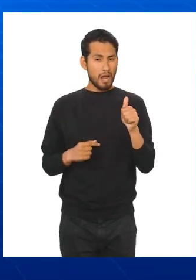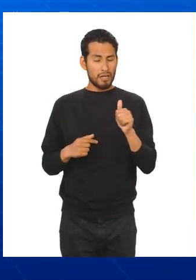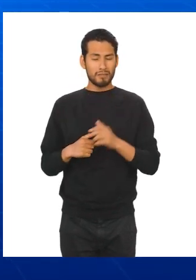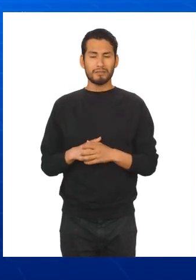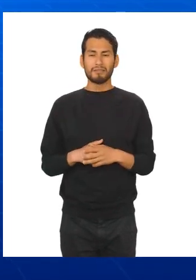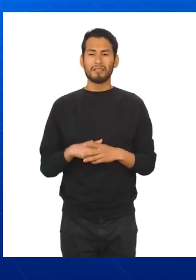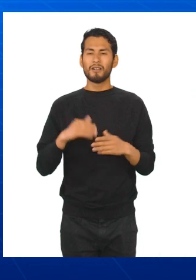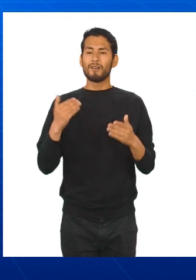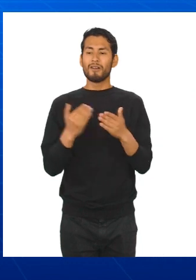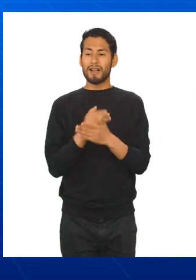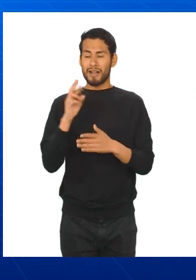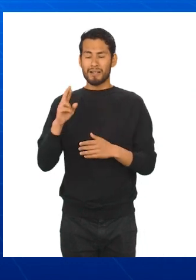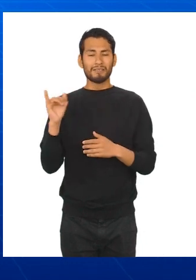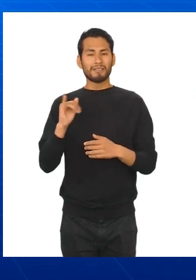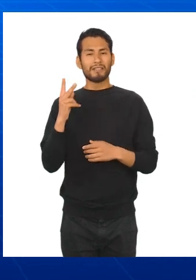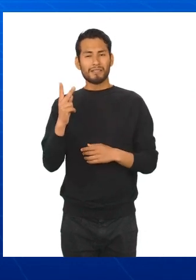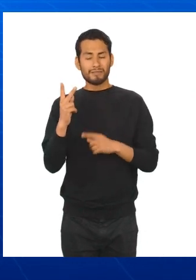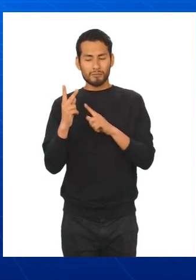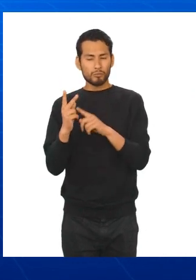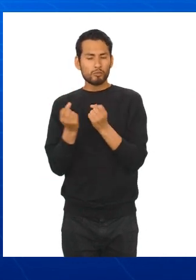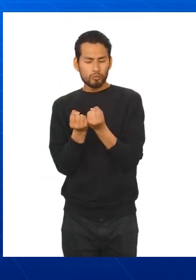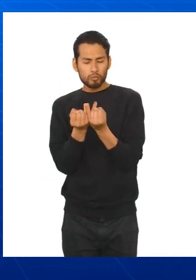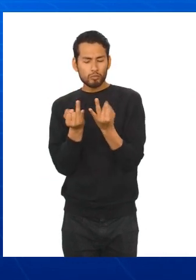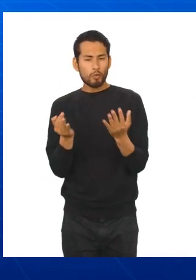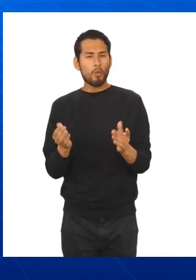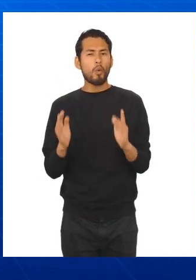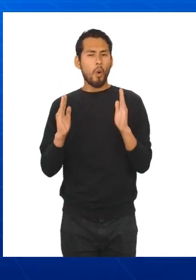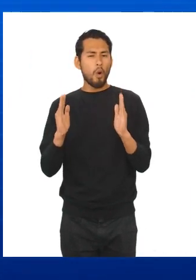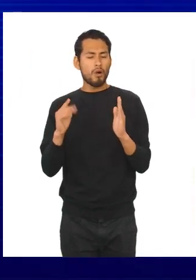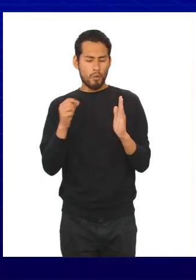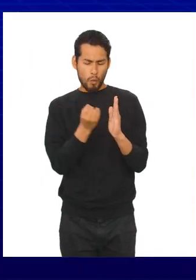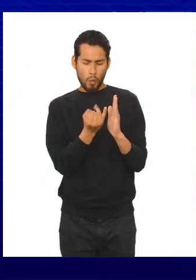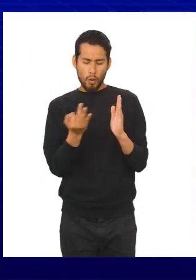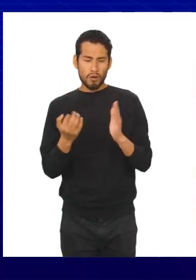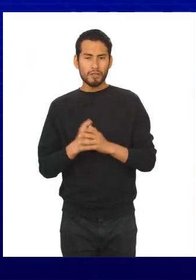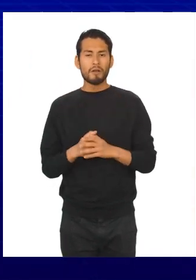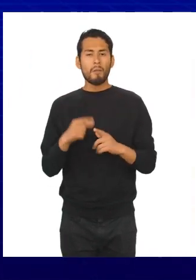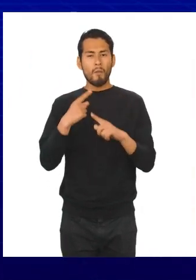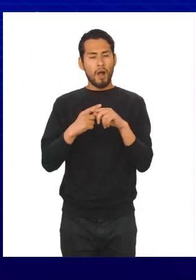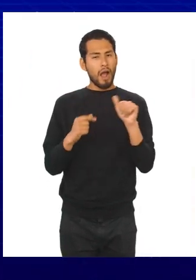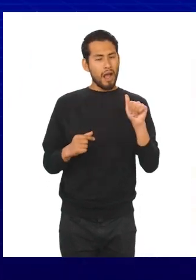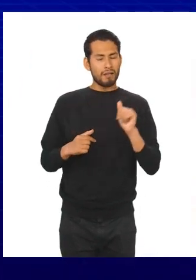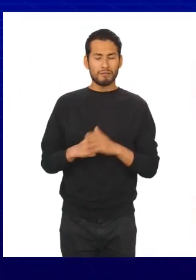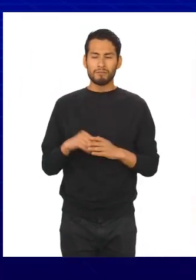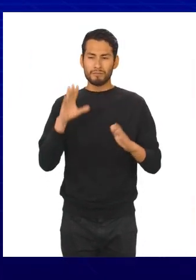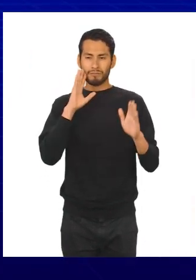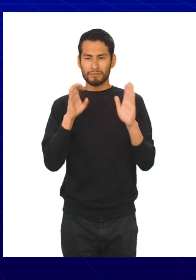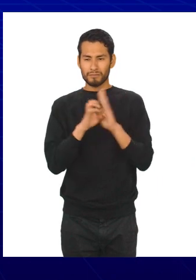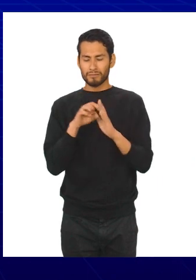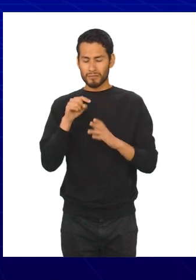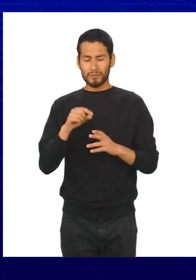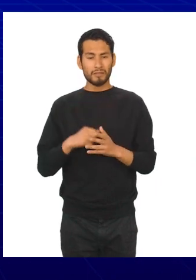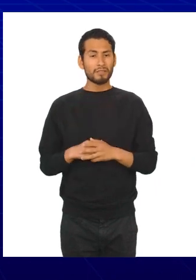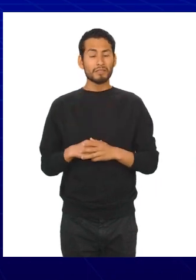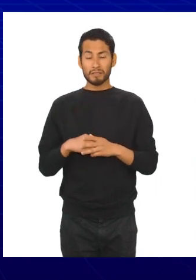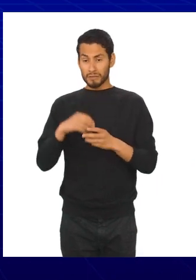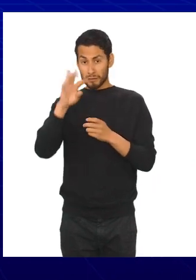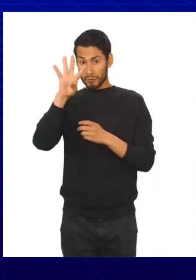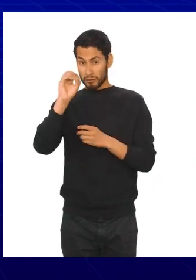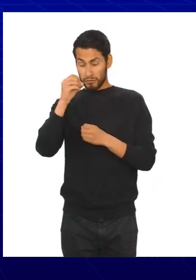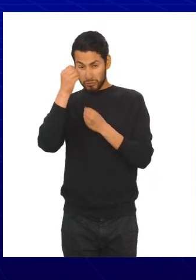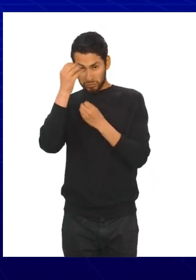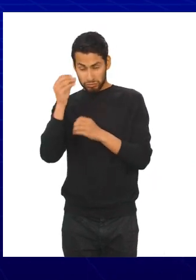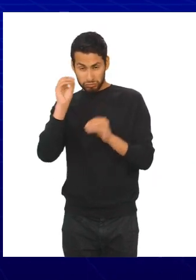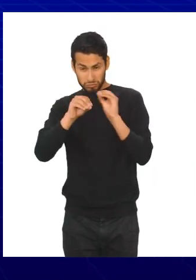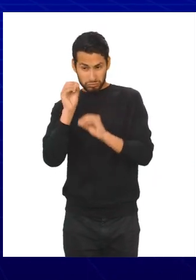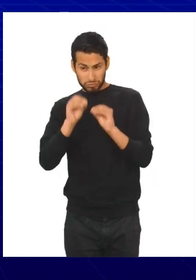Nuevo rango es igual al número de intervalos por A. Por ejemplo, si una distribución de 40 datos,